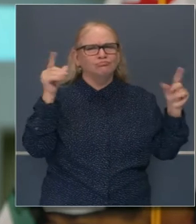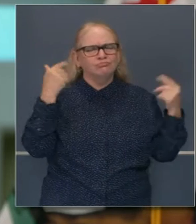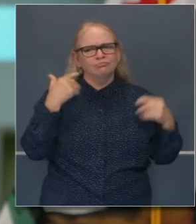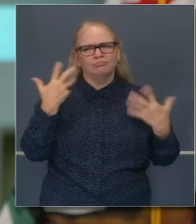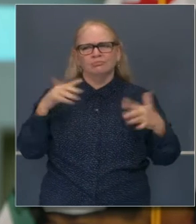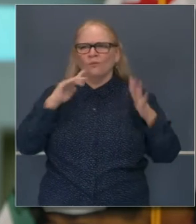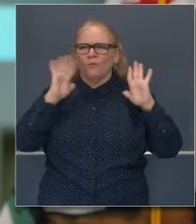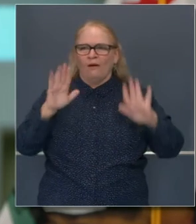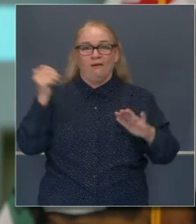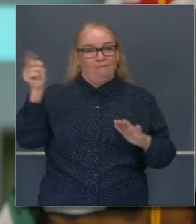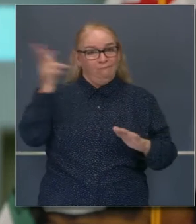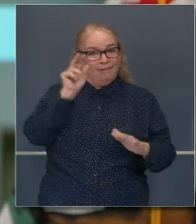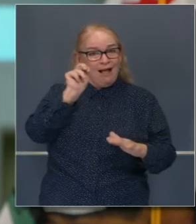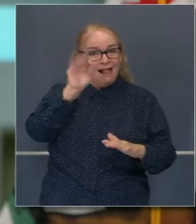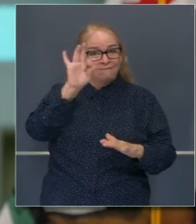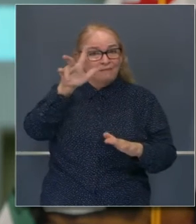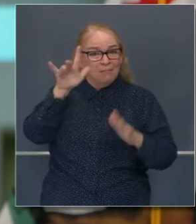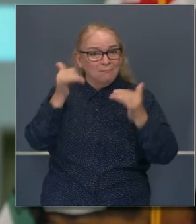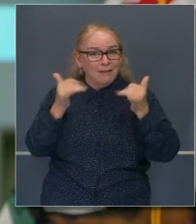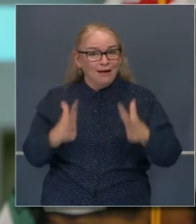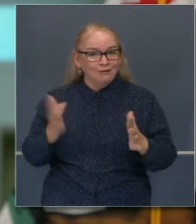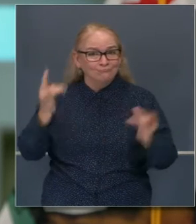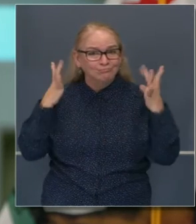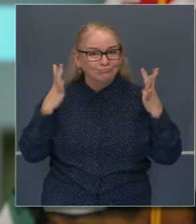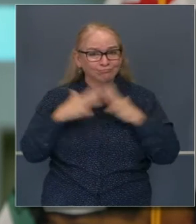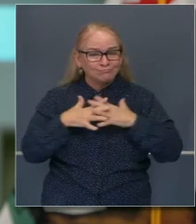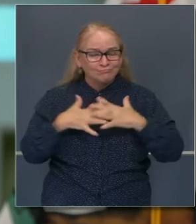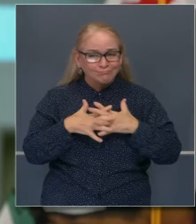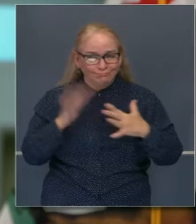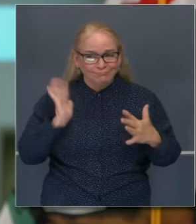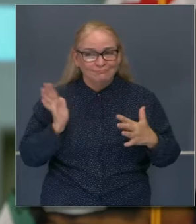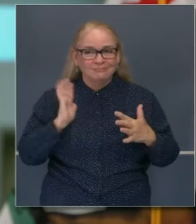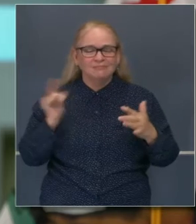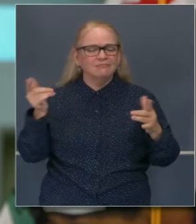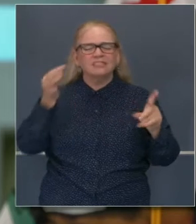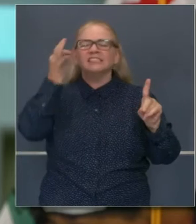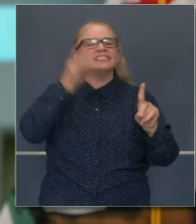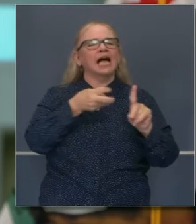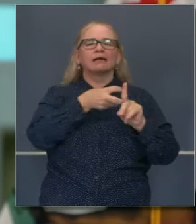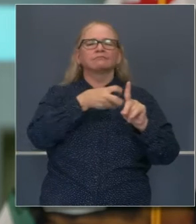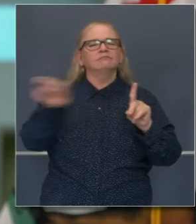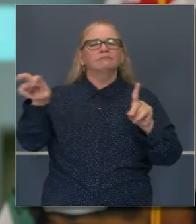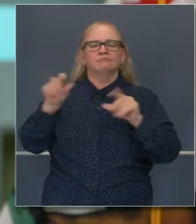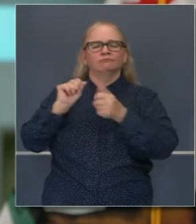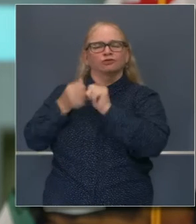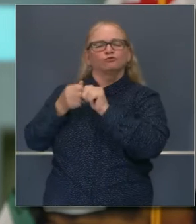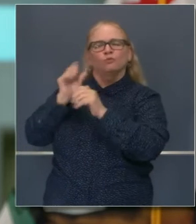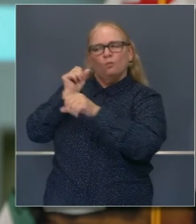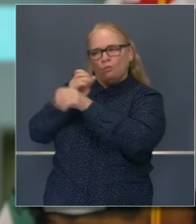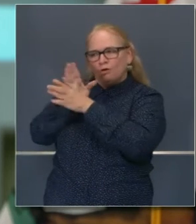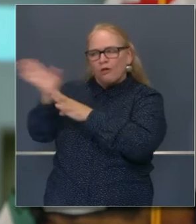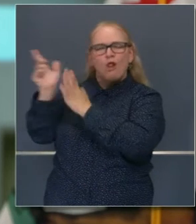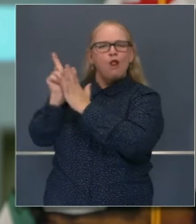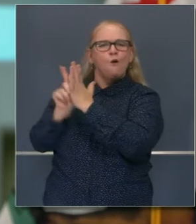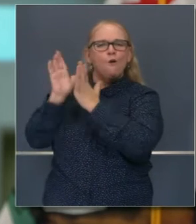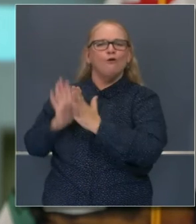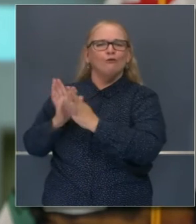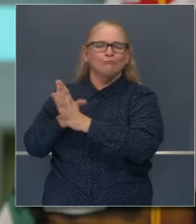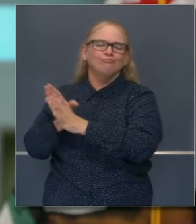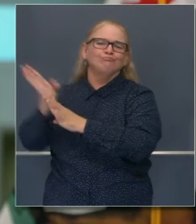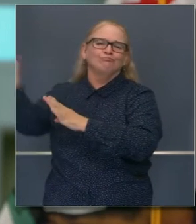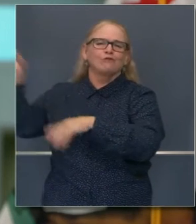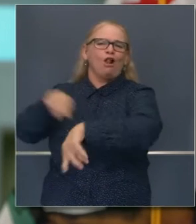excelente jugador en el campo de deportes, en el fútbol, hasta que decidió que podría tener una mejor carrera en el campo de la ley.